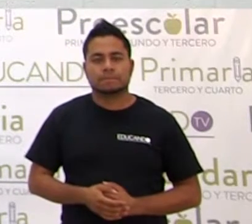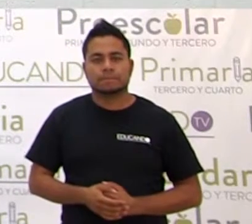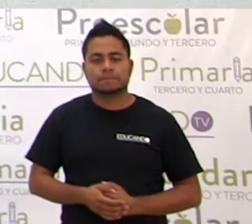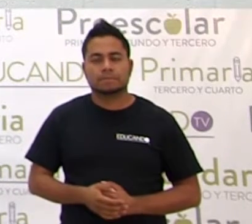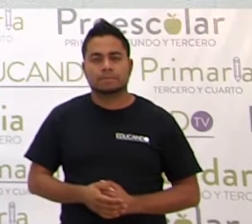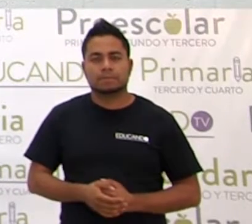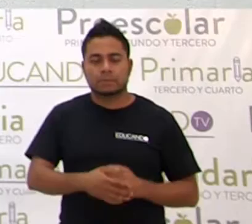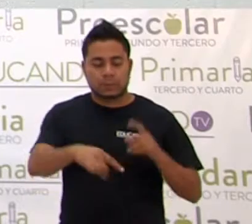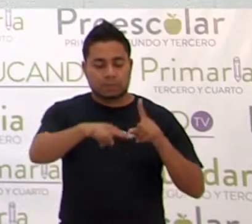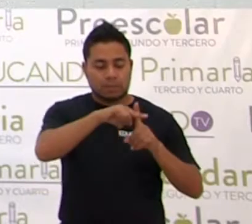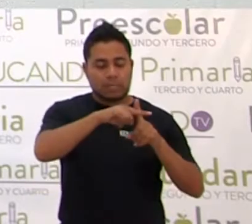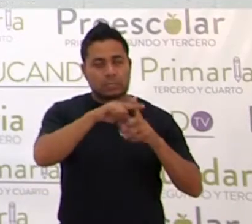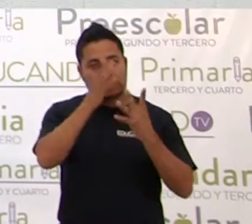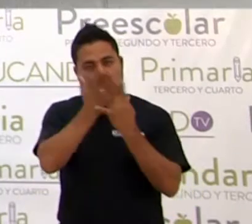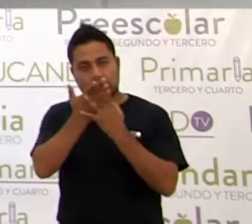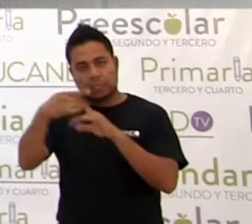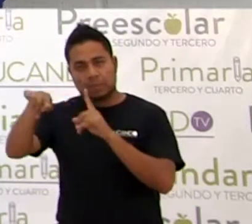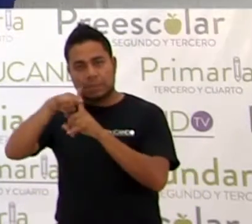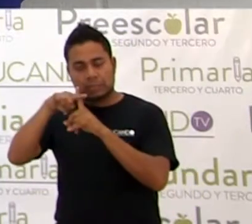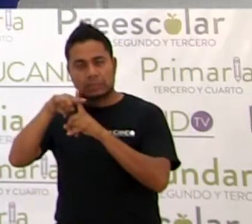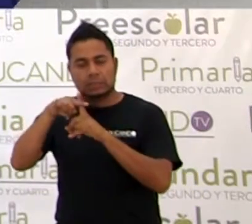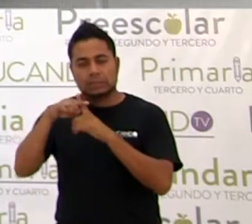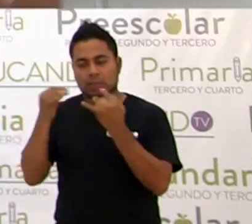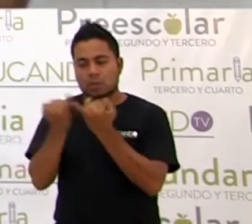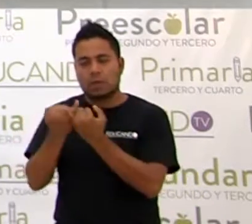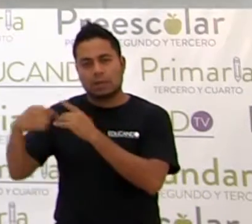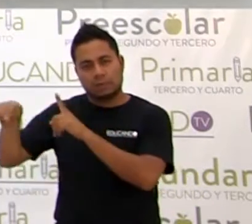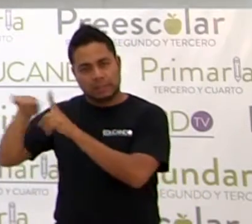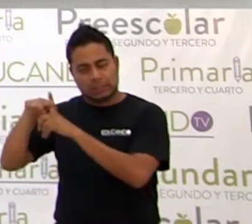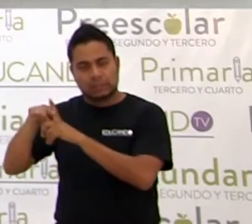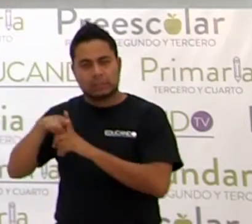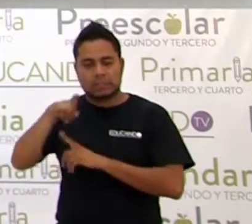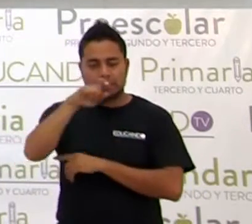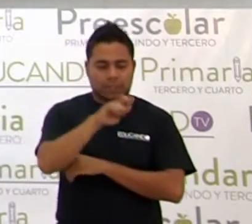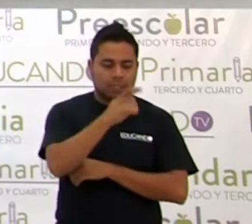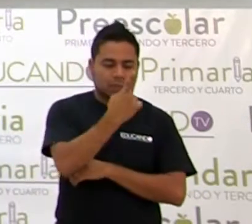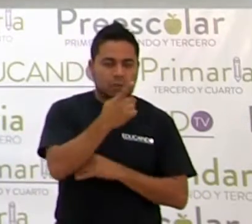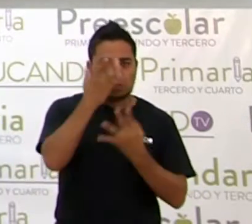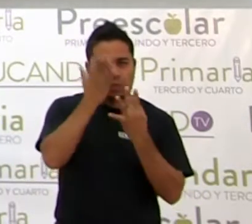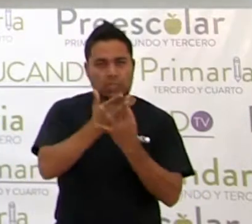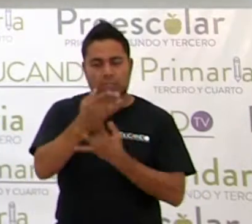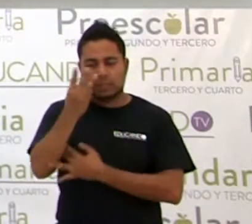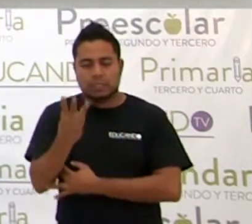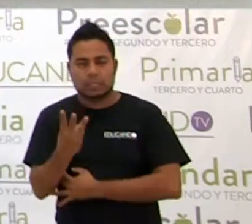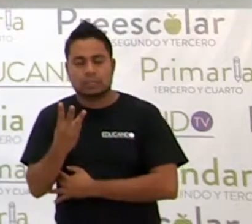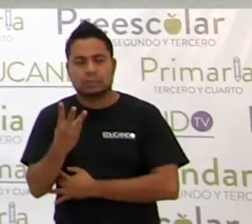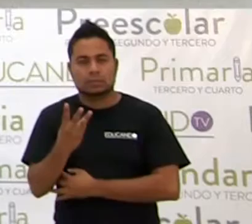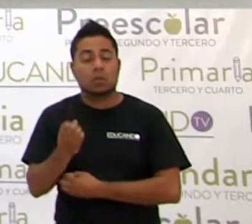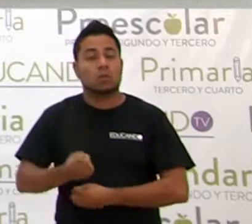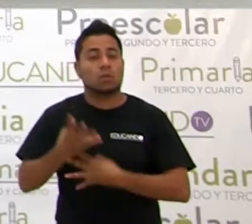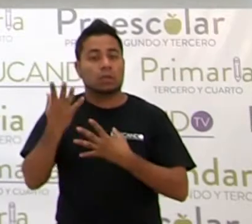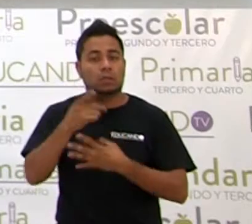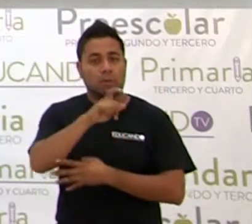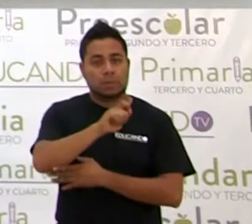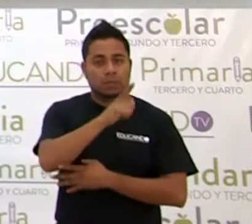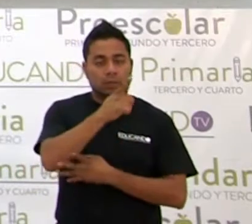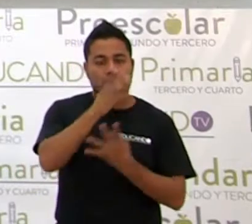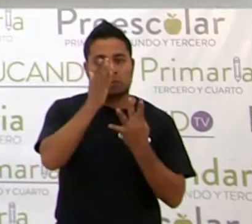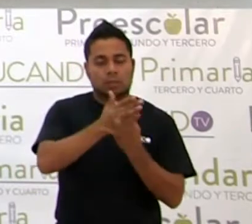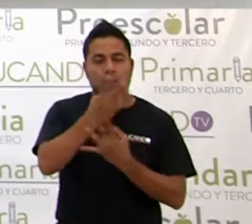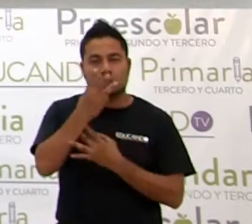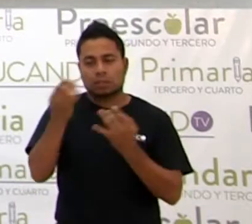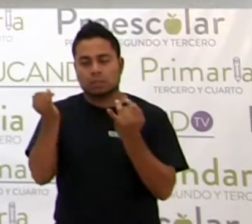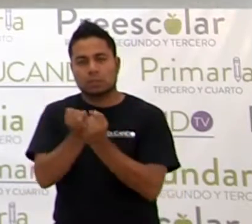Más entre más, más, 21 entre 3, ¿cuánto es 21 entre 3?